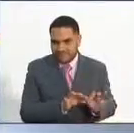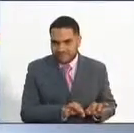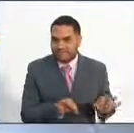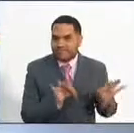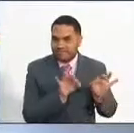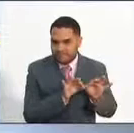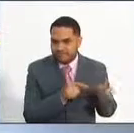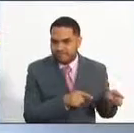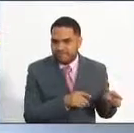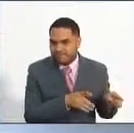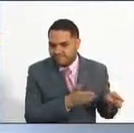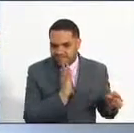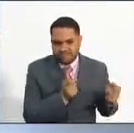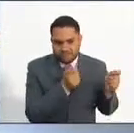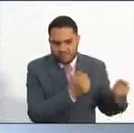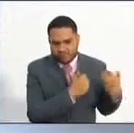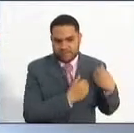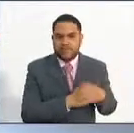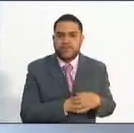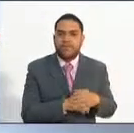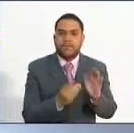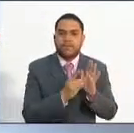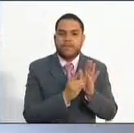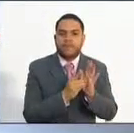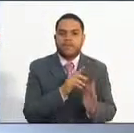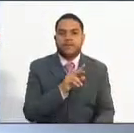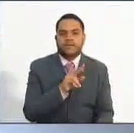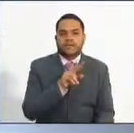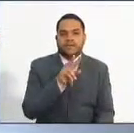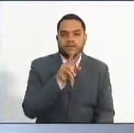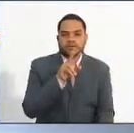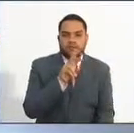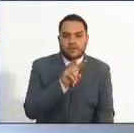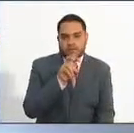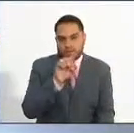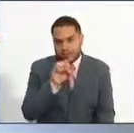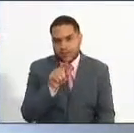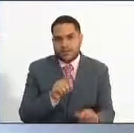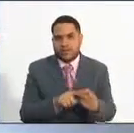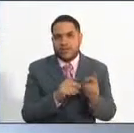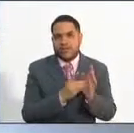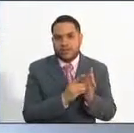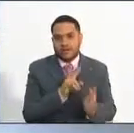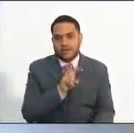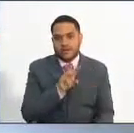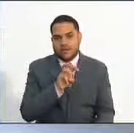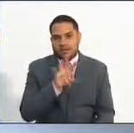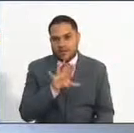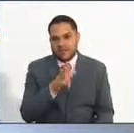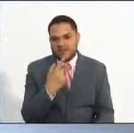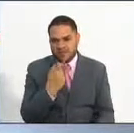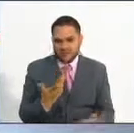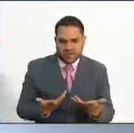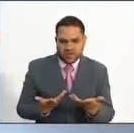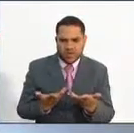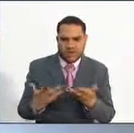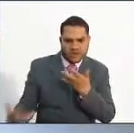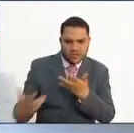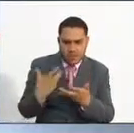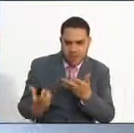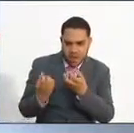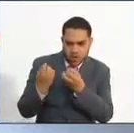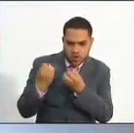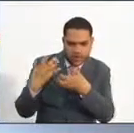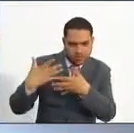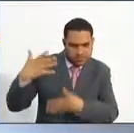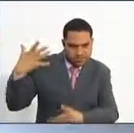Bueno, empecemos por decir que los decretos 770 y 785, que regulan el sistema de nomenclatura y clasificación